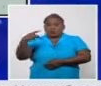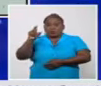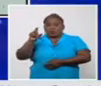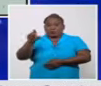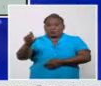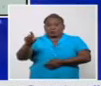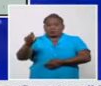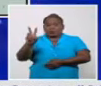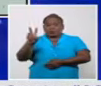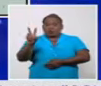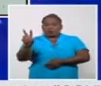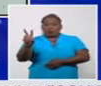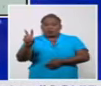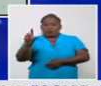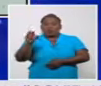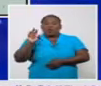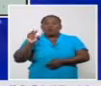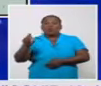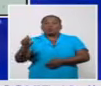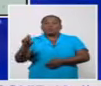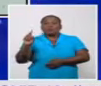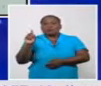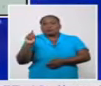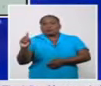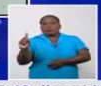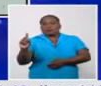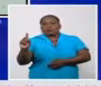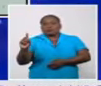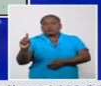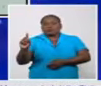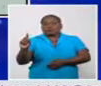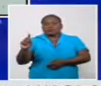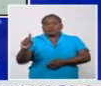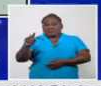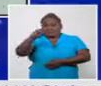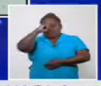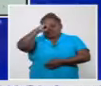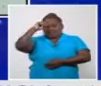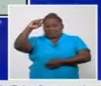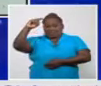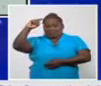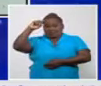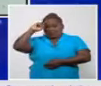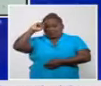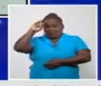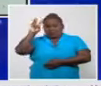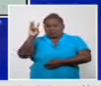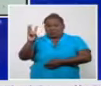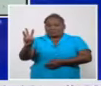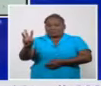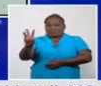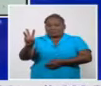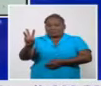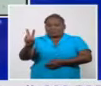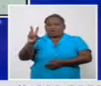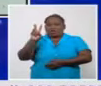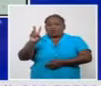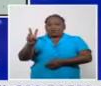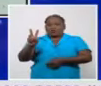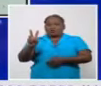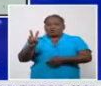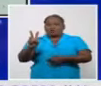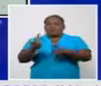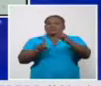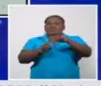con 2 y Remedio con 1 la provincia de Santiespíritu diagnostica 3 casos 2 de Trinidad y 1 del